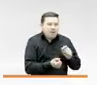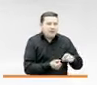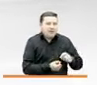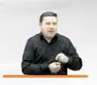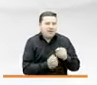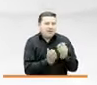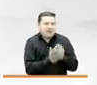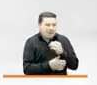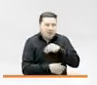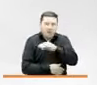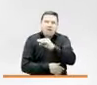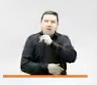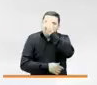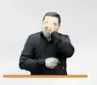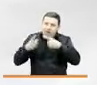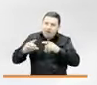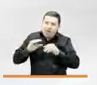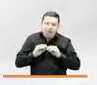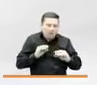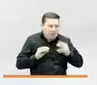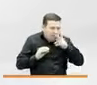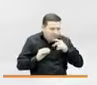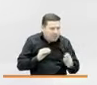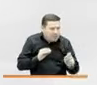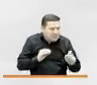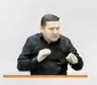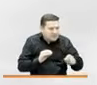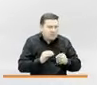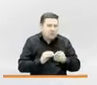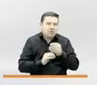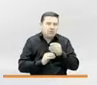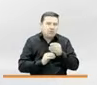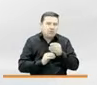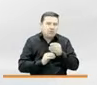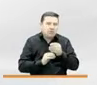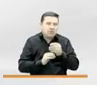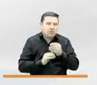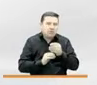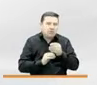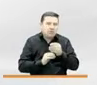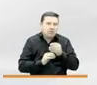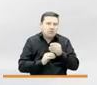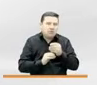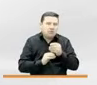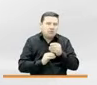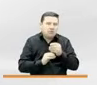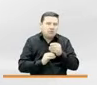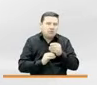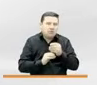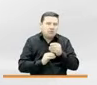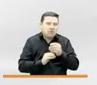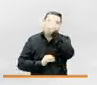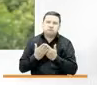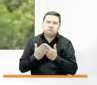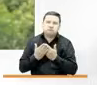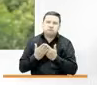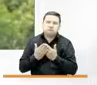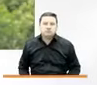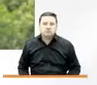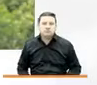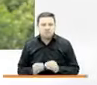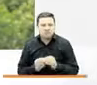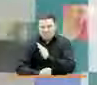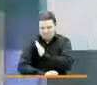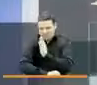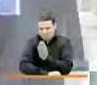educativas y nutricionales de nuestros hijos. Dios los bendiga por este aporte. Muchas gracias. Más fuertes